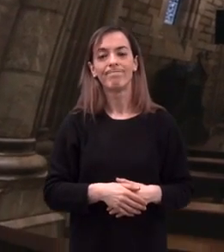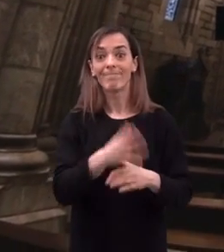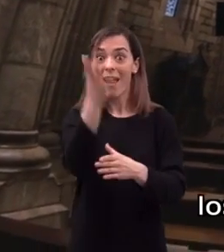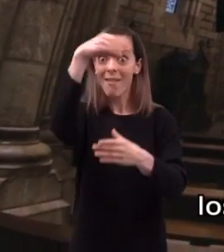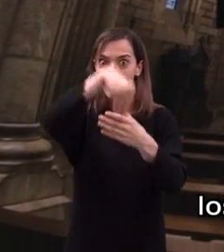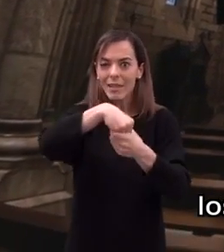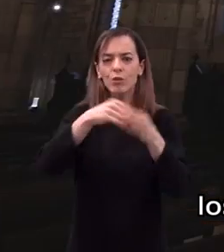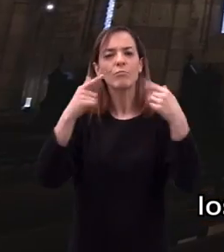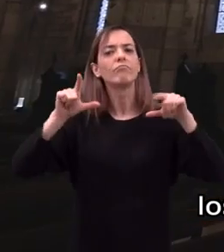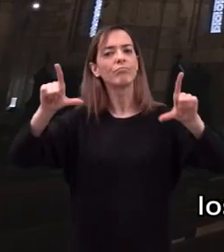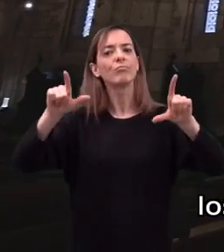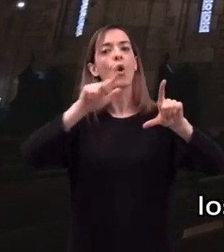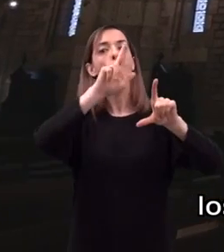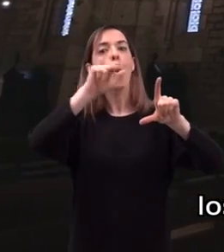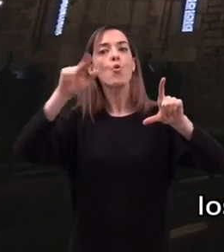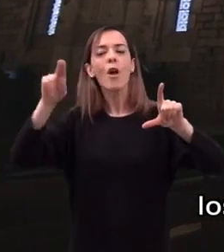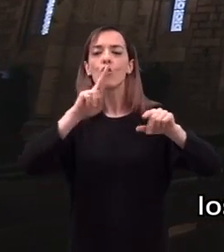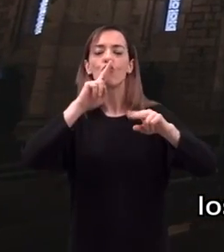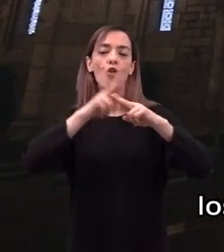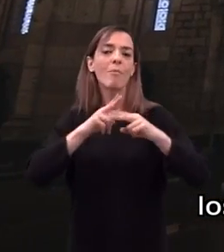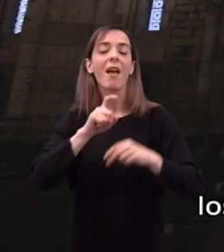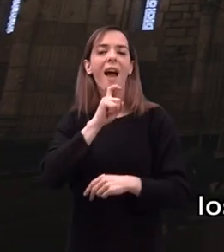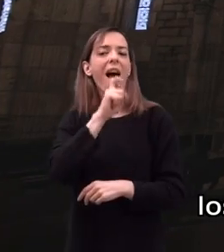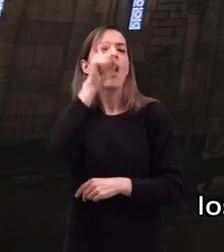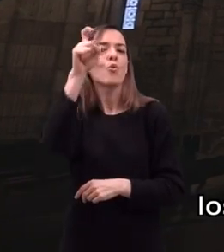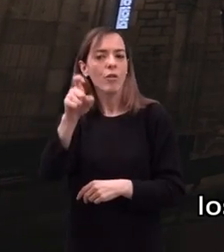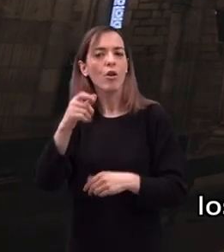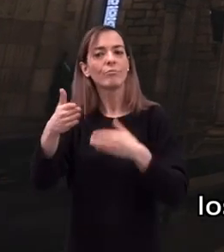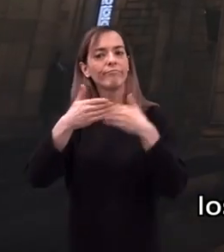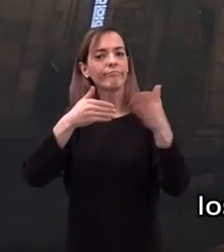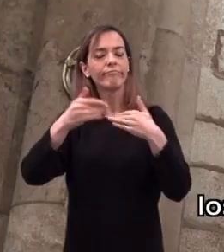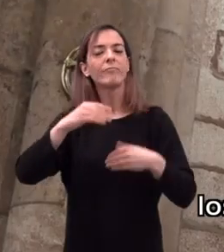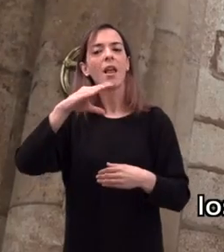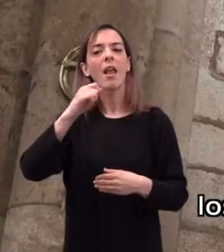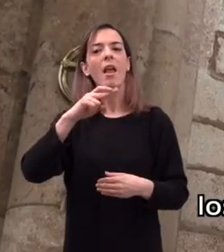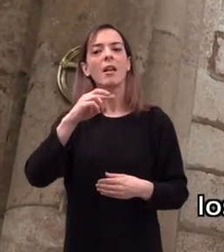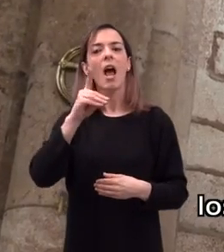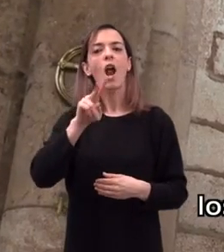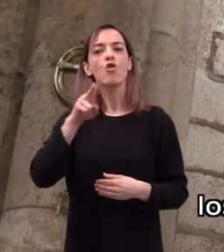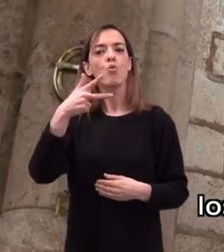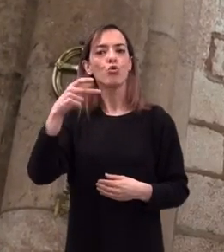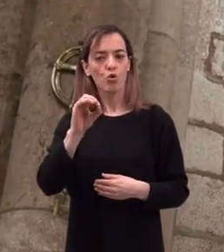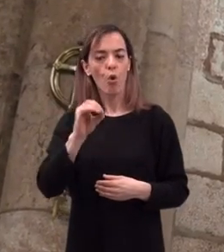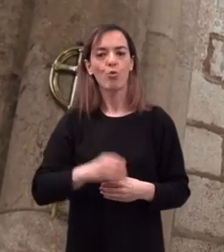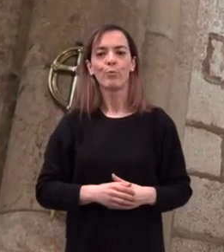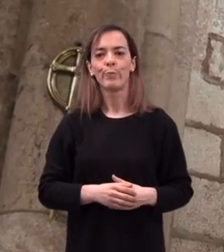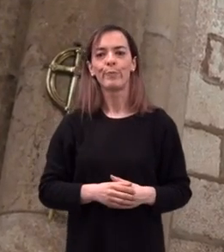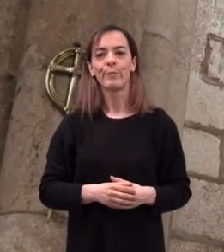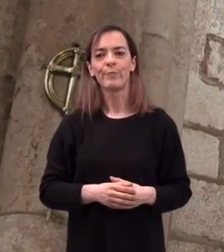En su interior se encuentran los lienzos de la Anunciación de Vicente Carducho